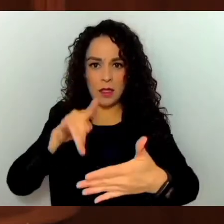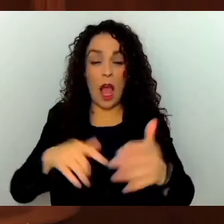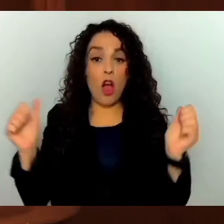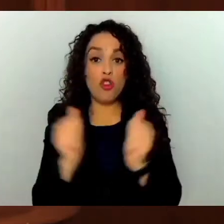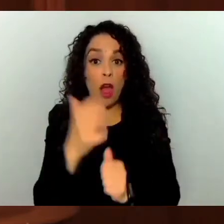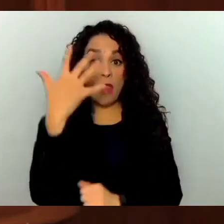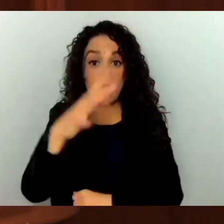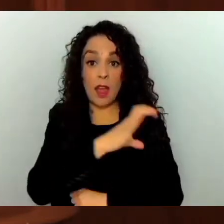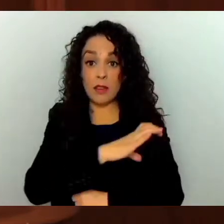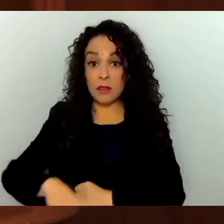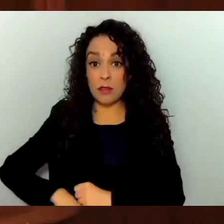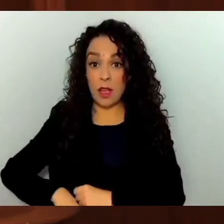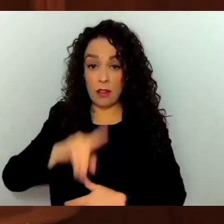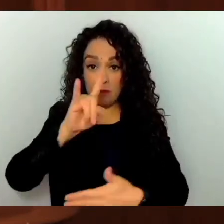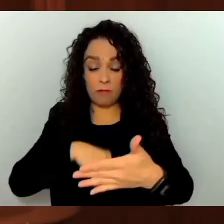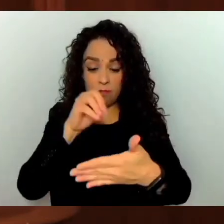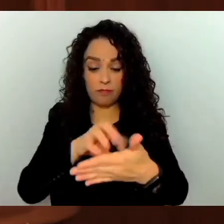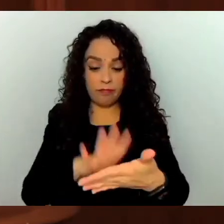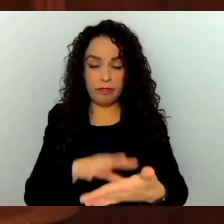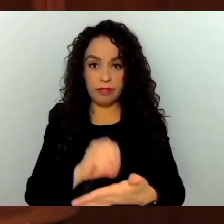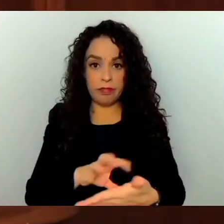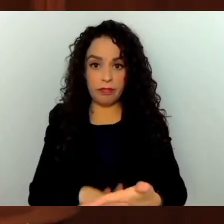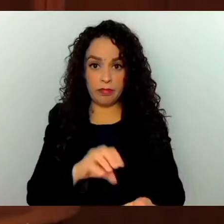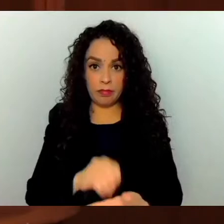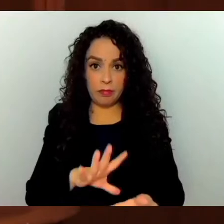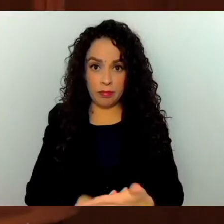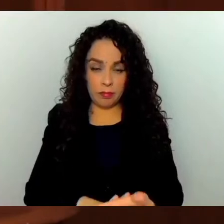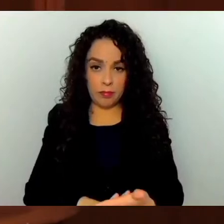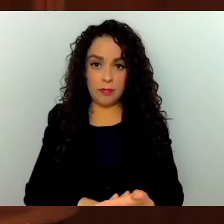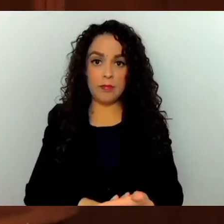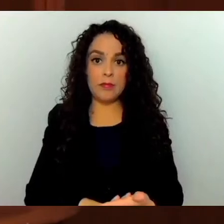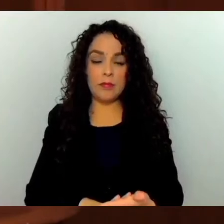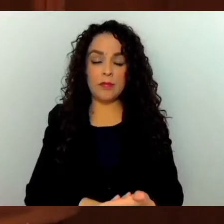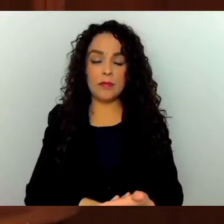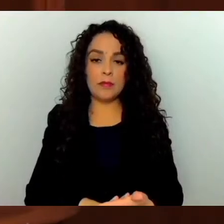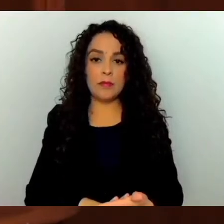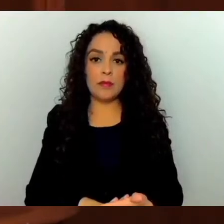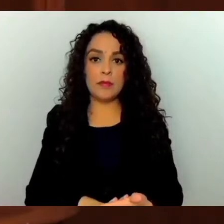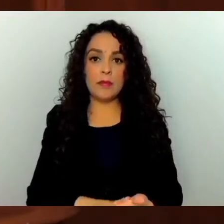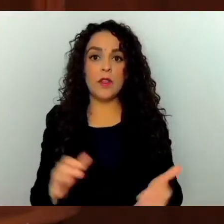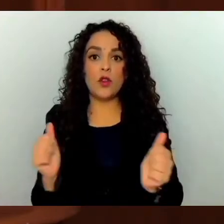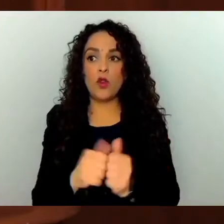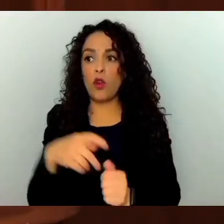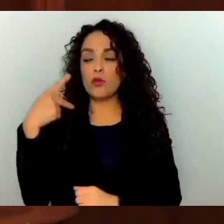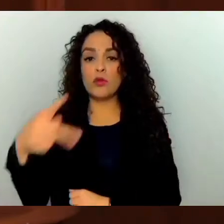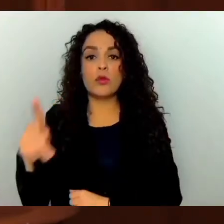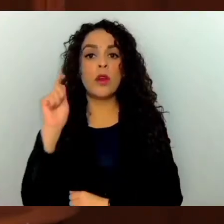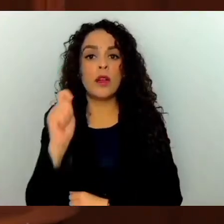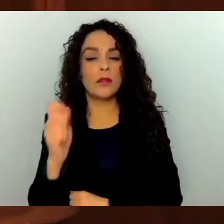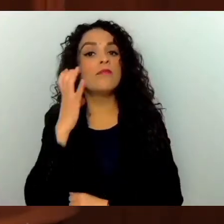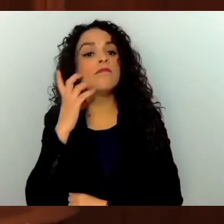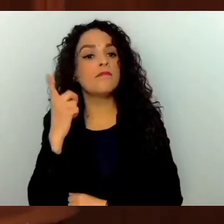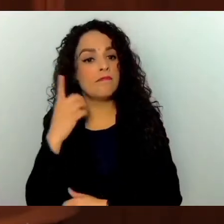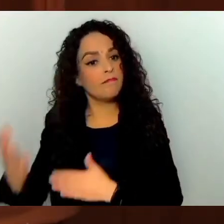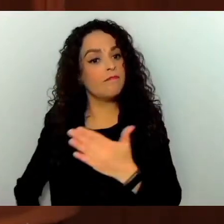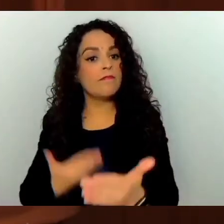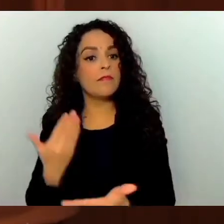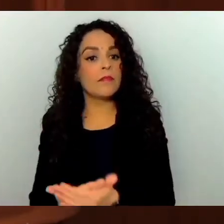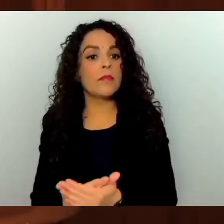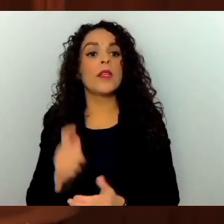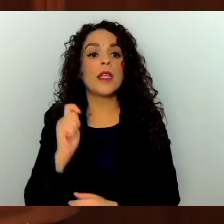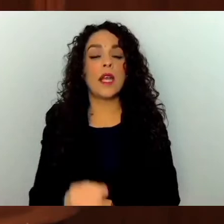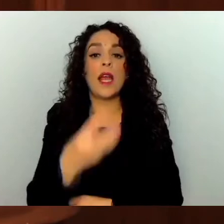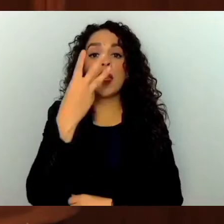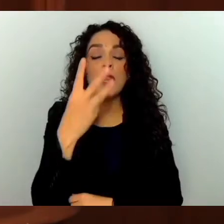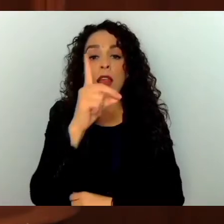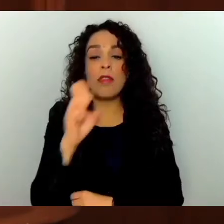candidatas para el cargo sometiéndolo a la consideración de la legislatura a más tardar el 3 de marzo del